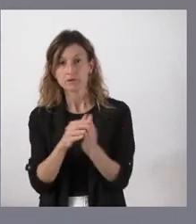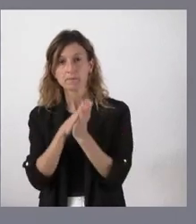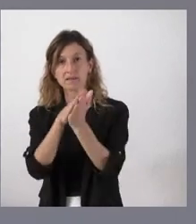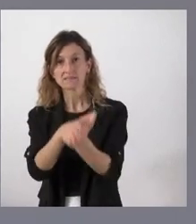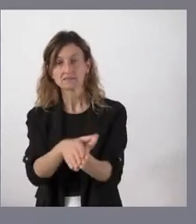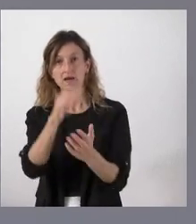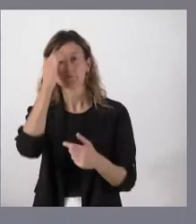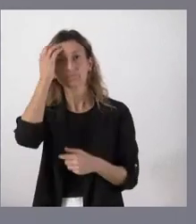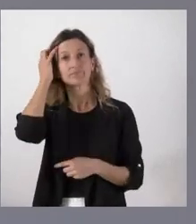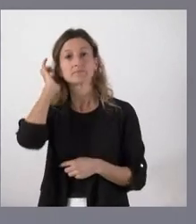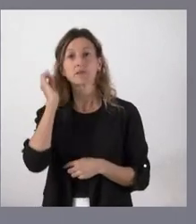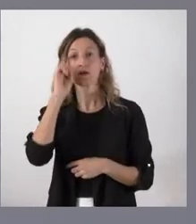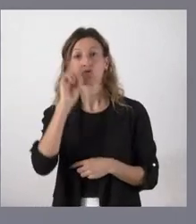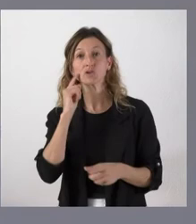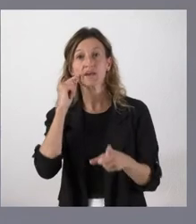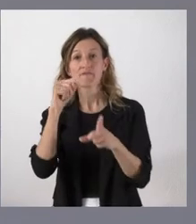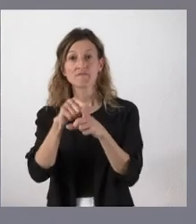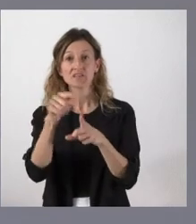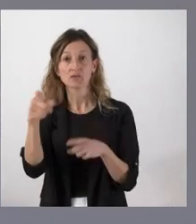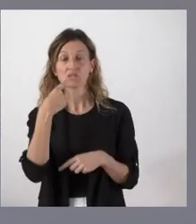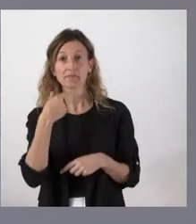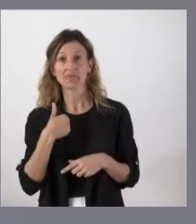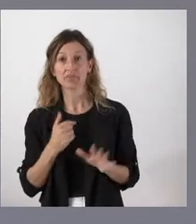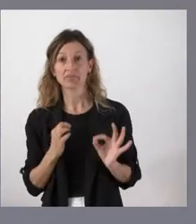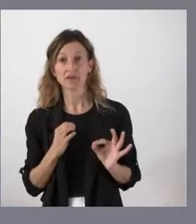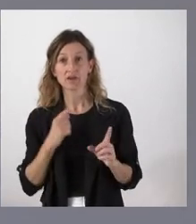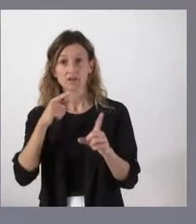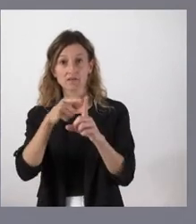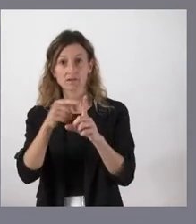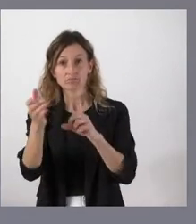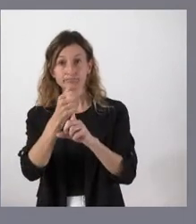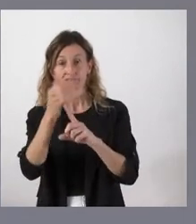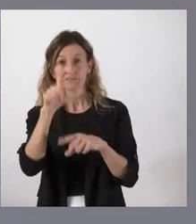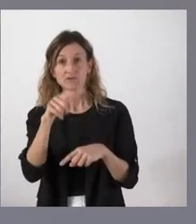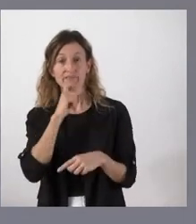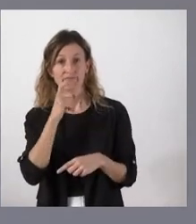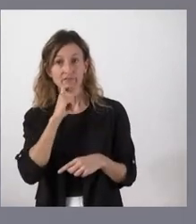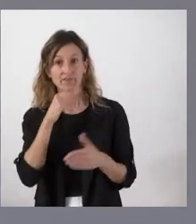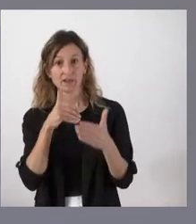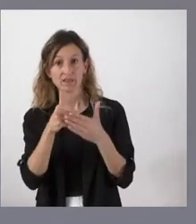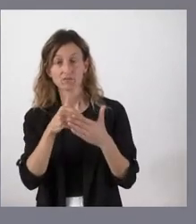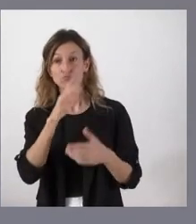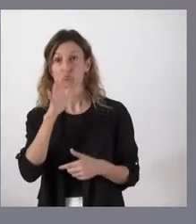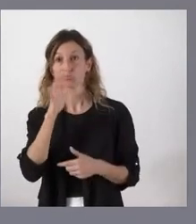No sé si esa fecha de referencia que usted señalaba llegaremos. Será difícil porque, lógicamente,